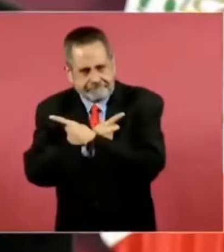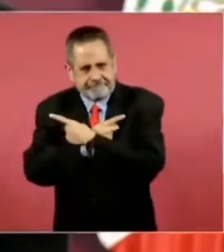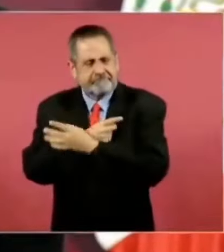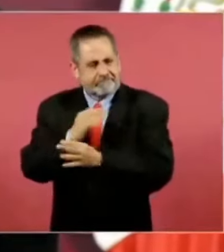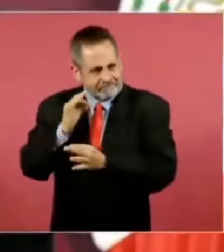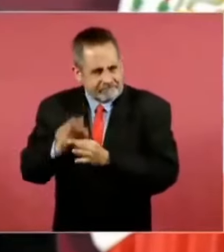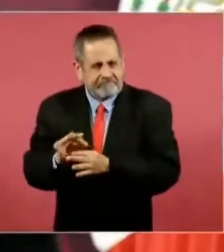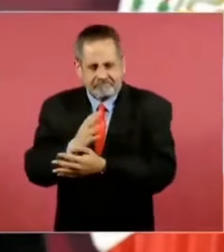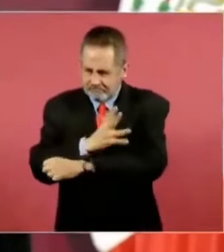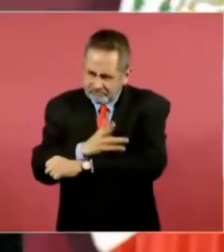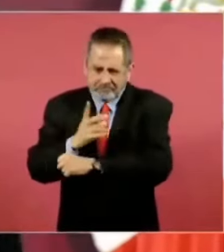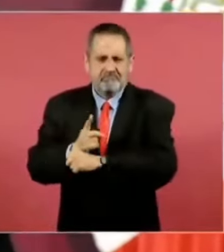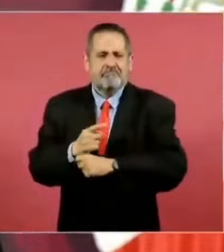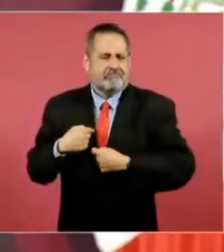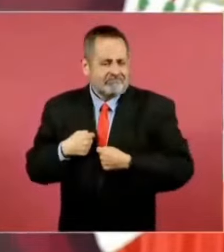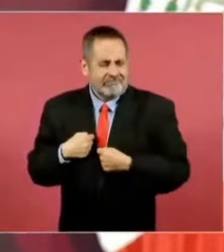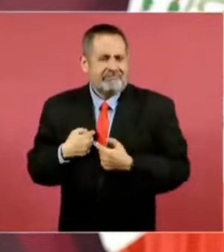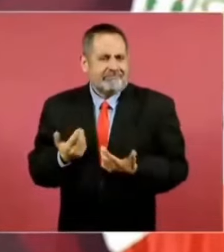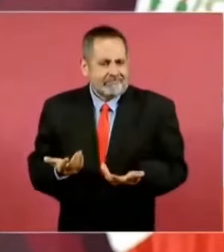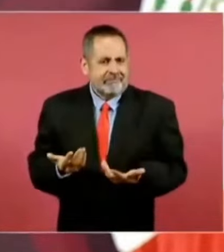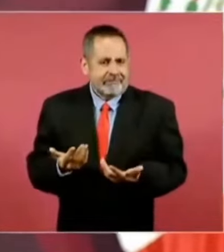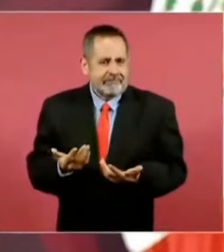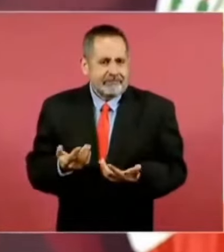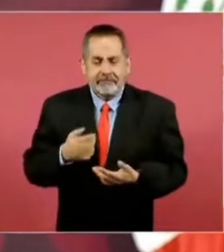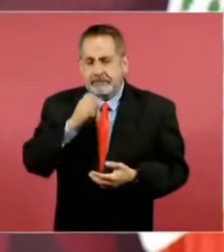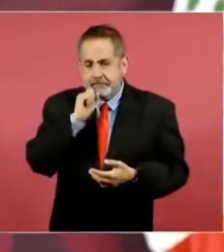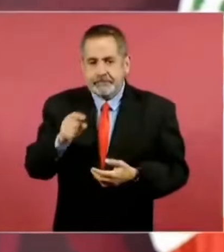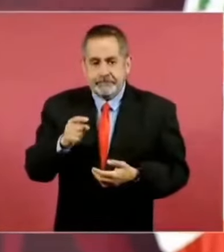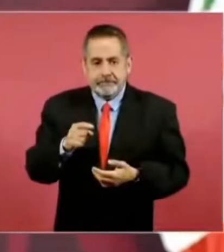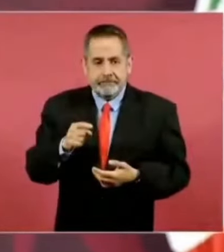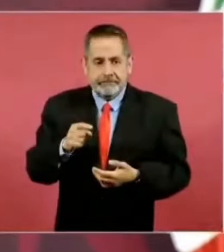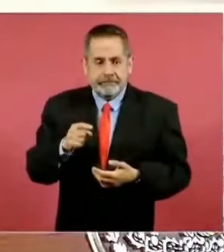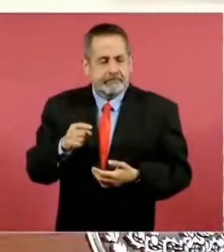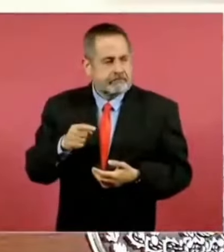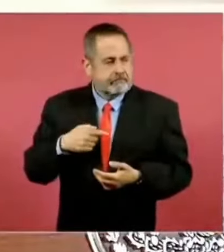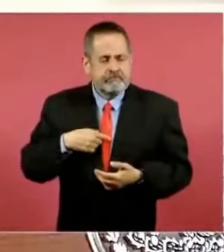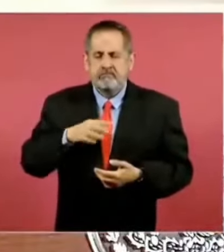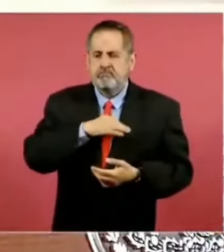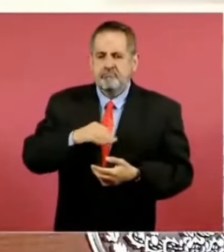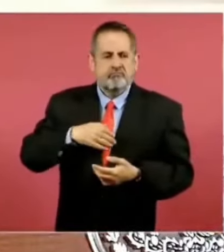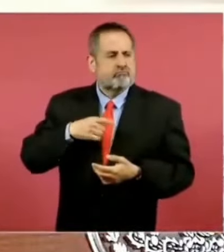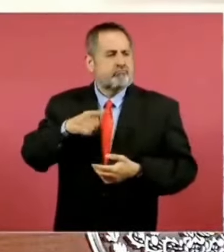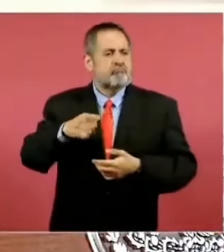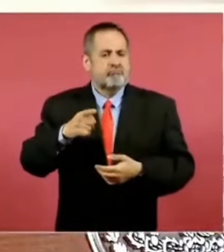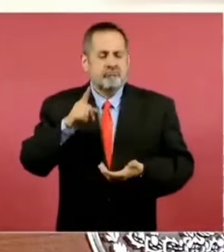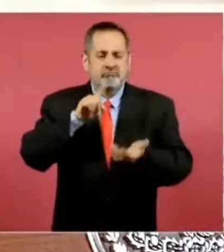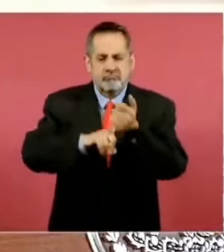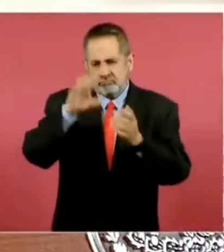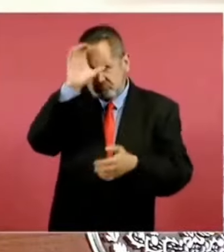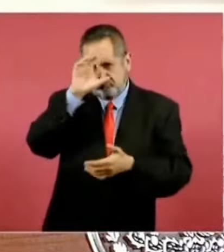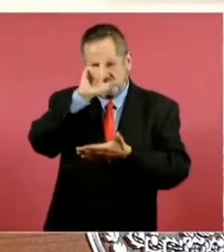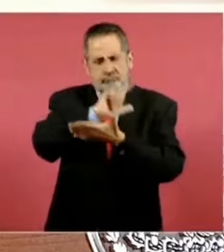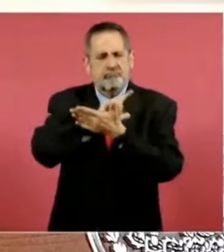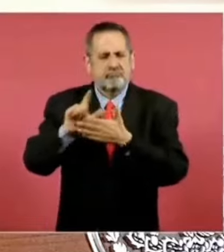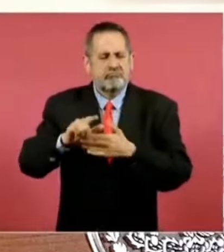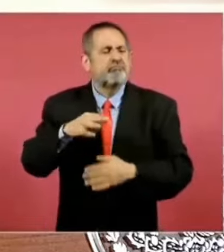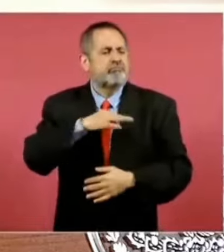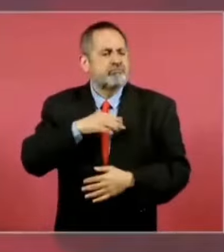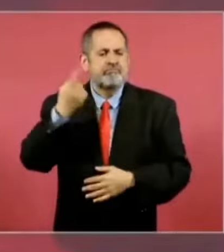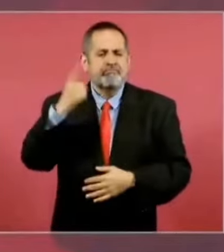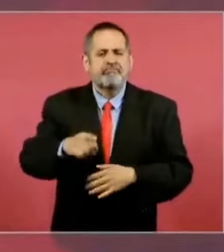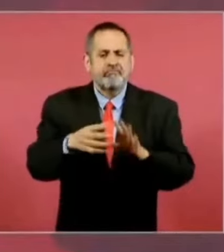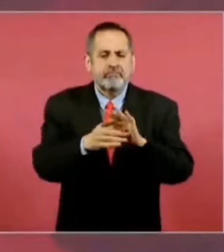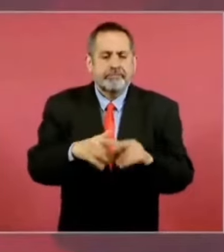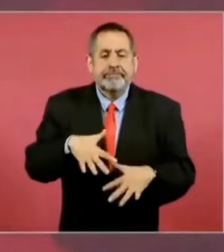y también para tener autoridad moral. un